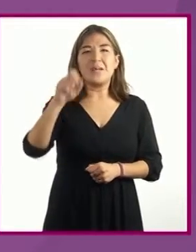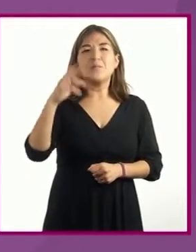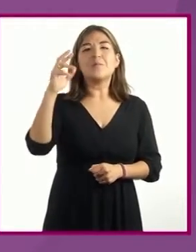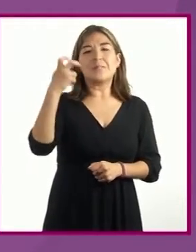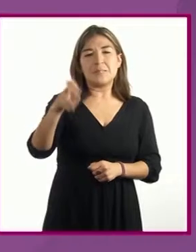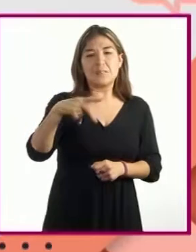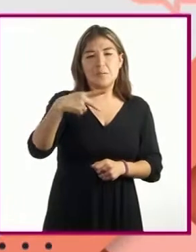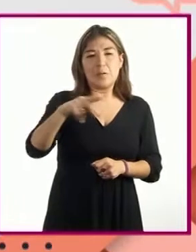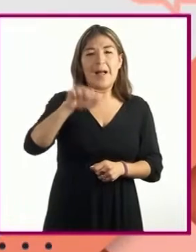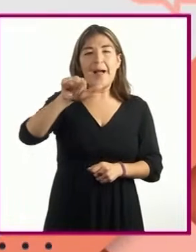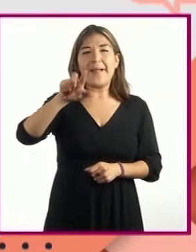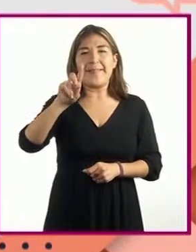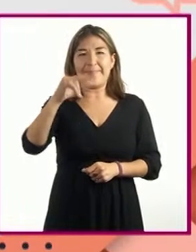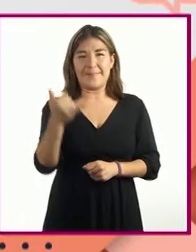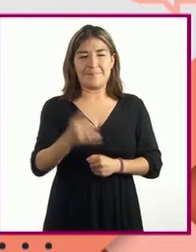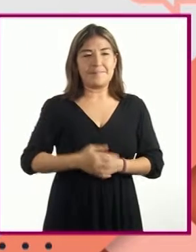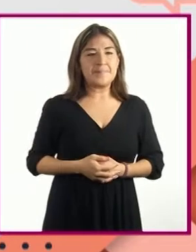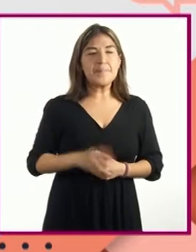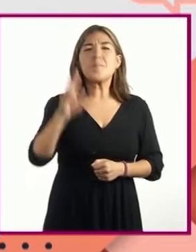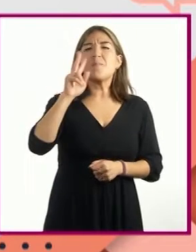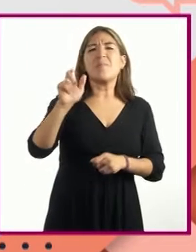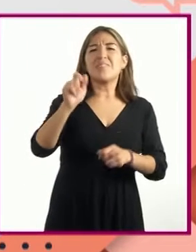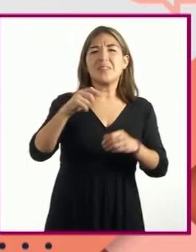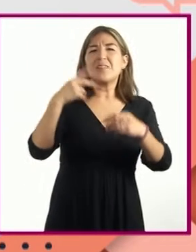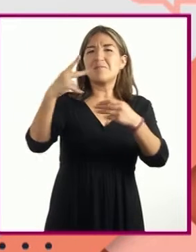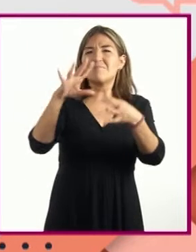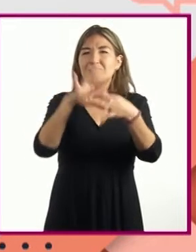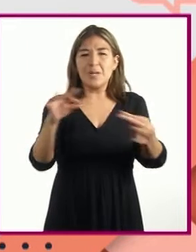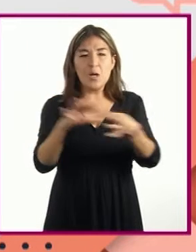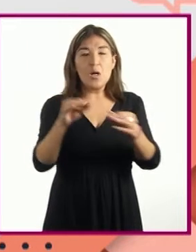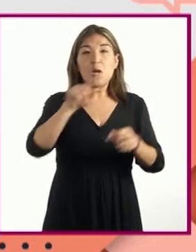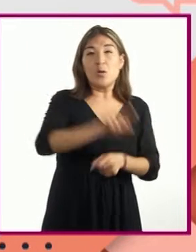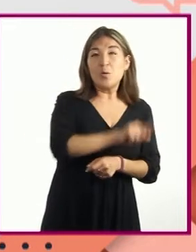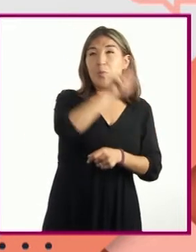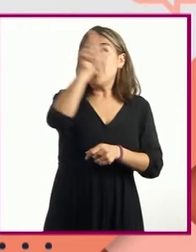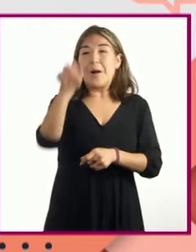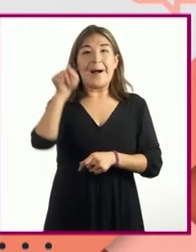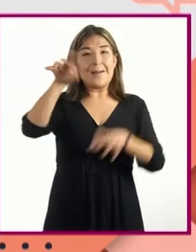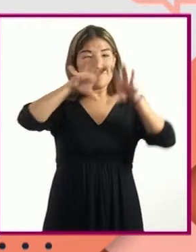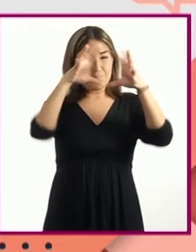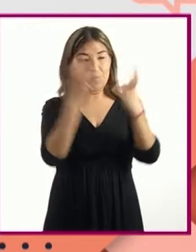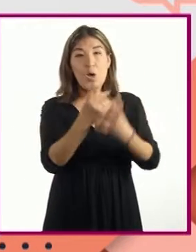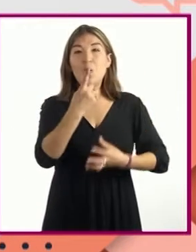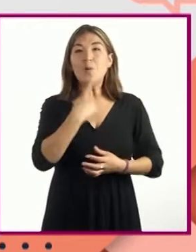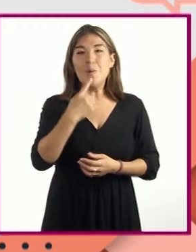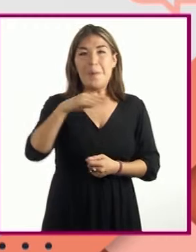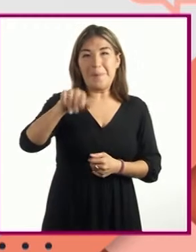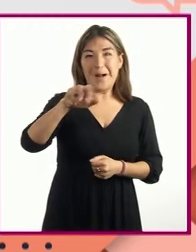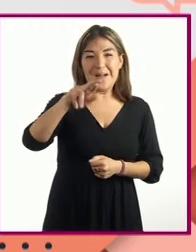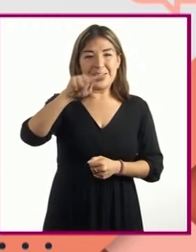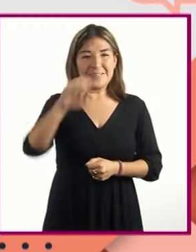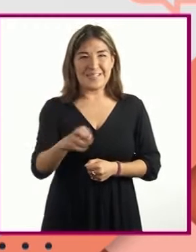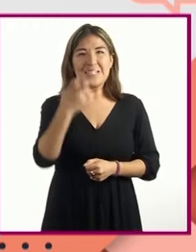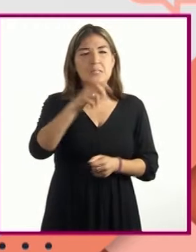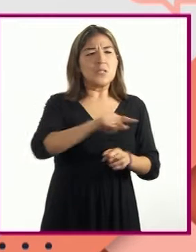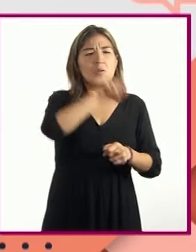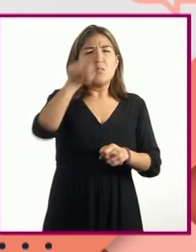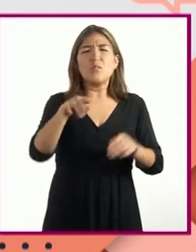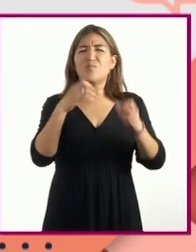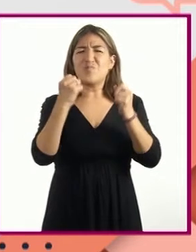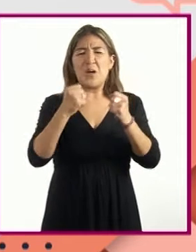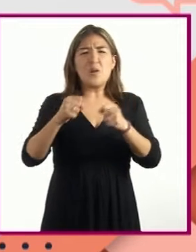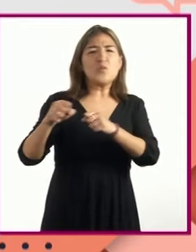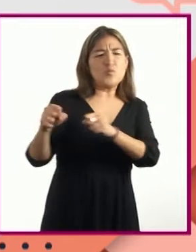Andy Weir. Esta nos narra que durante una misión a Marte, de la nave tripulada Ares 3, una fuerte